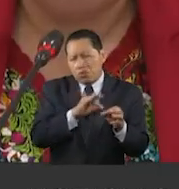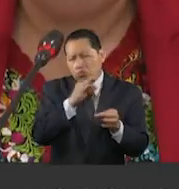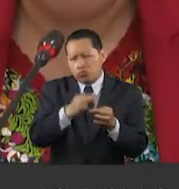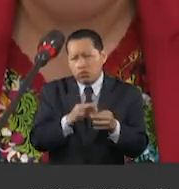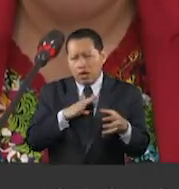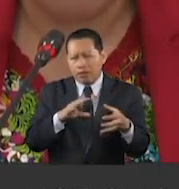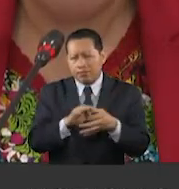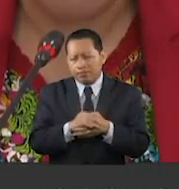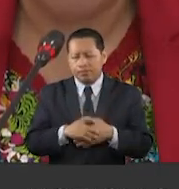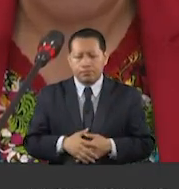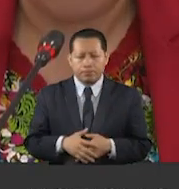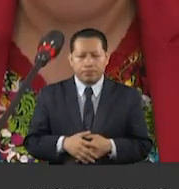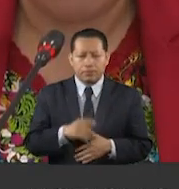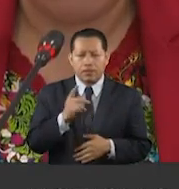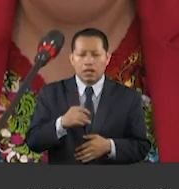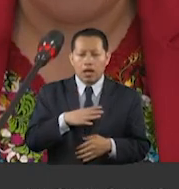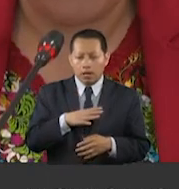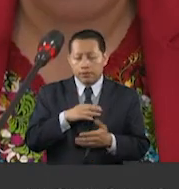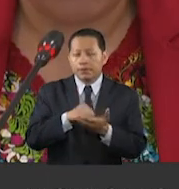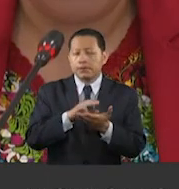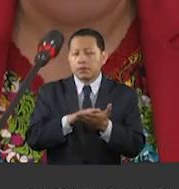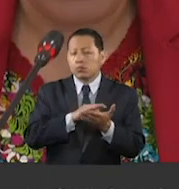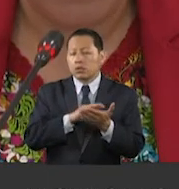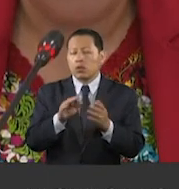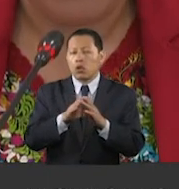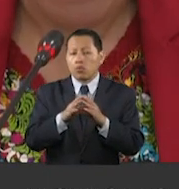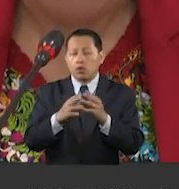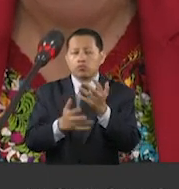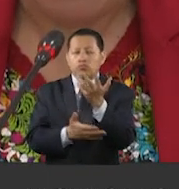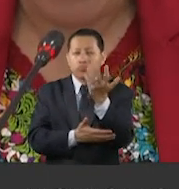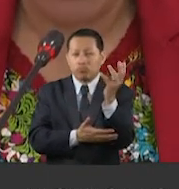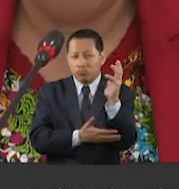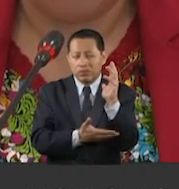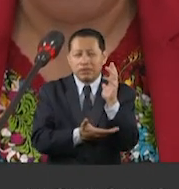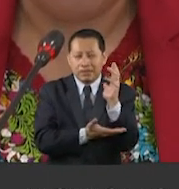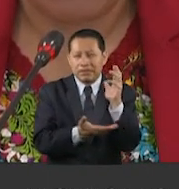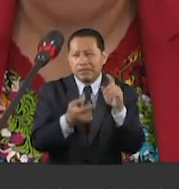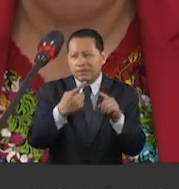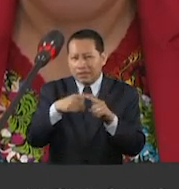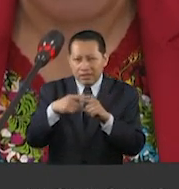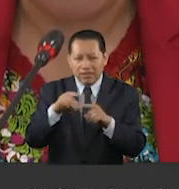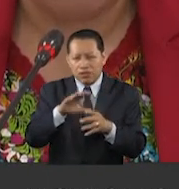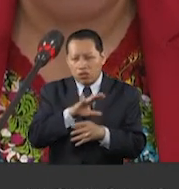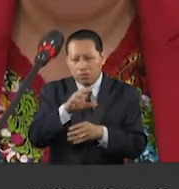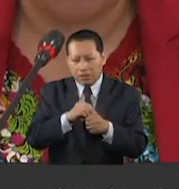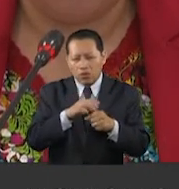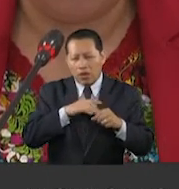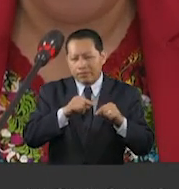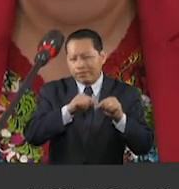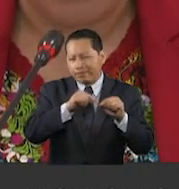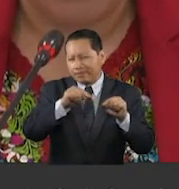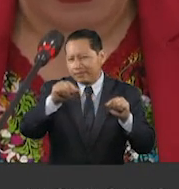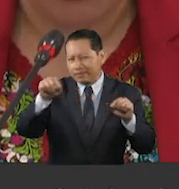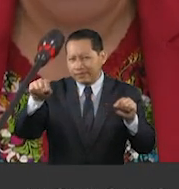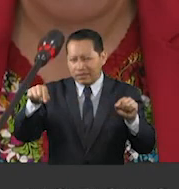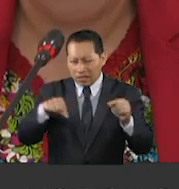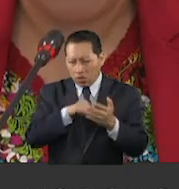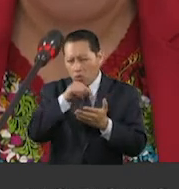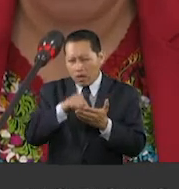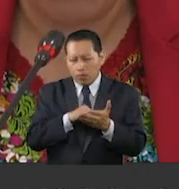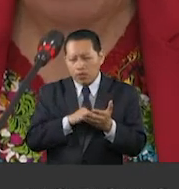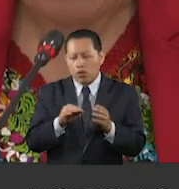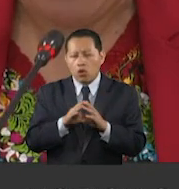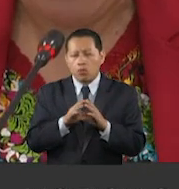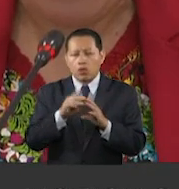La autorización es de las manifestaciones de impacto ambiental. De cada uno de los tramos se realizó de conformidad a lo